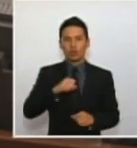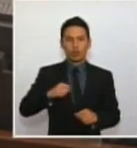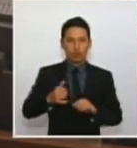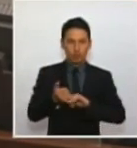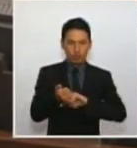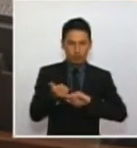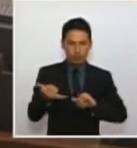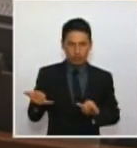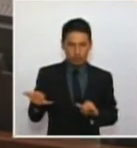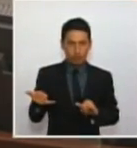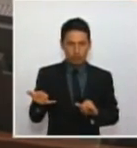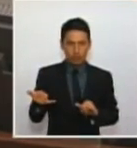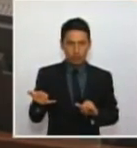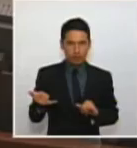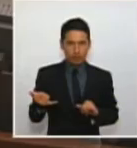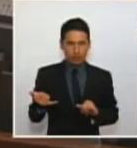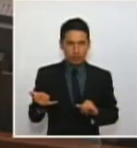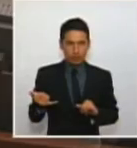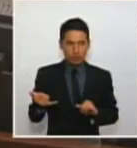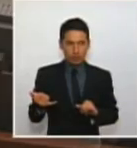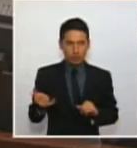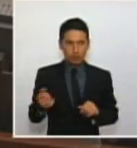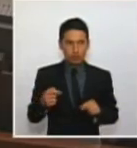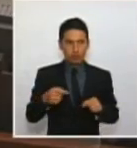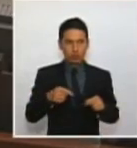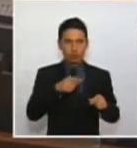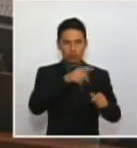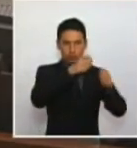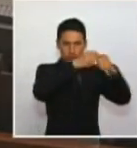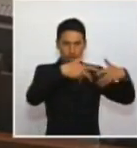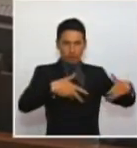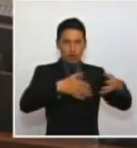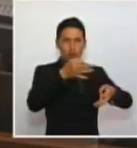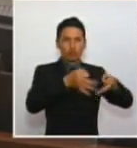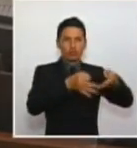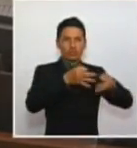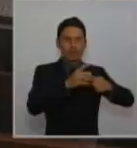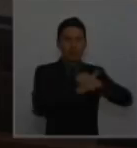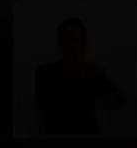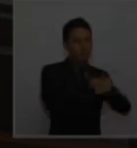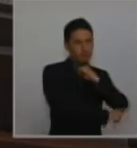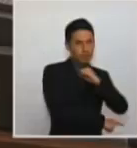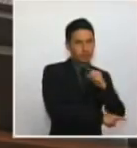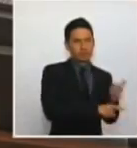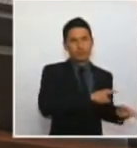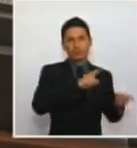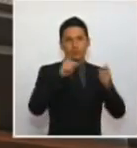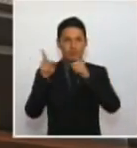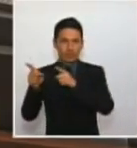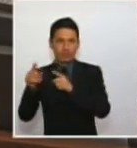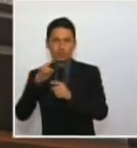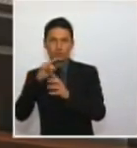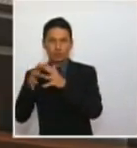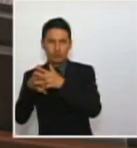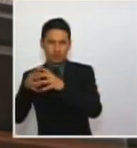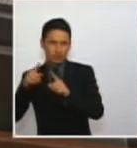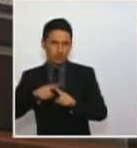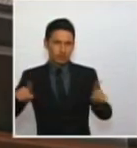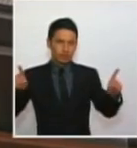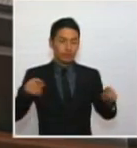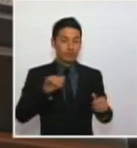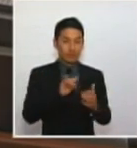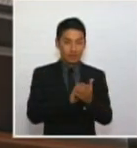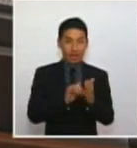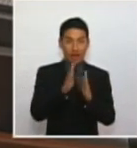de la rama de justicia penal militar. Precisamente este artículo